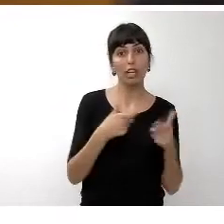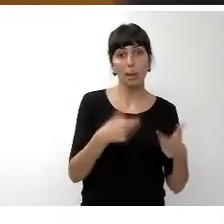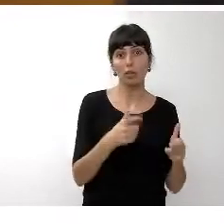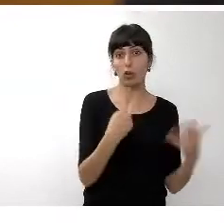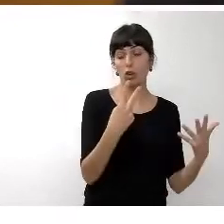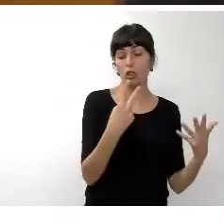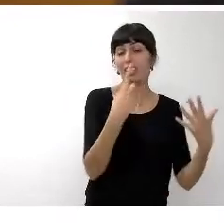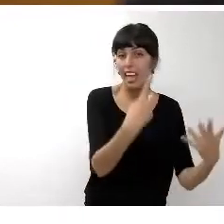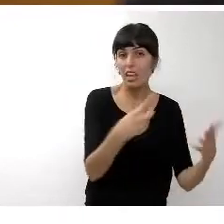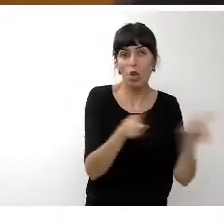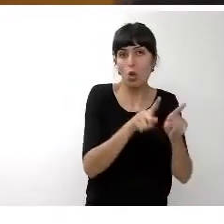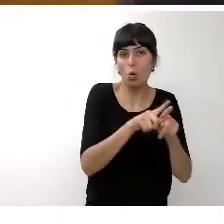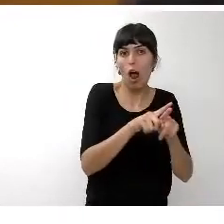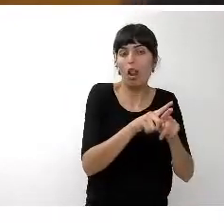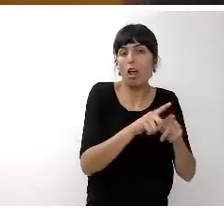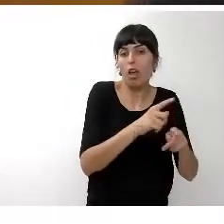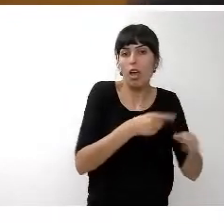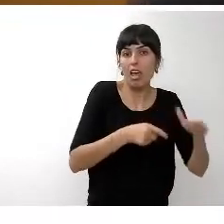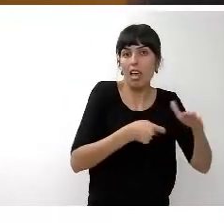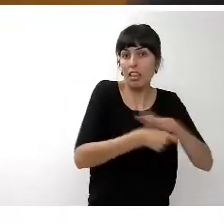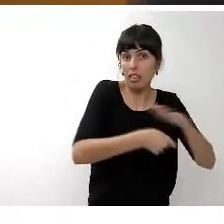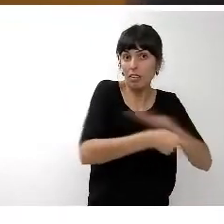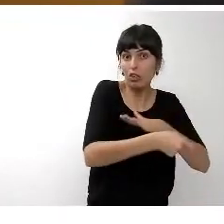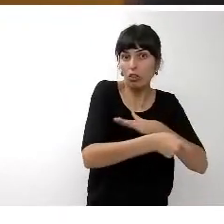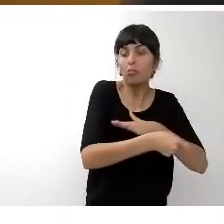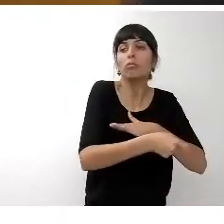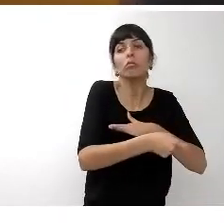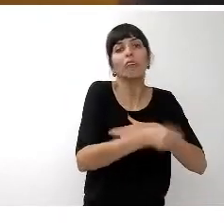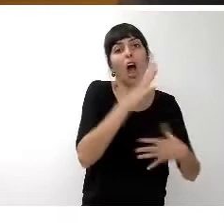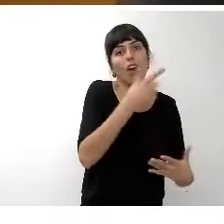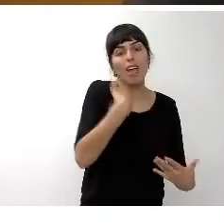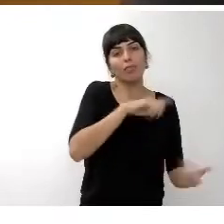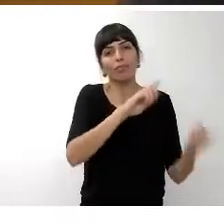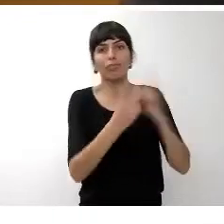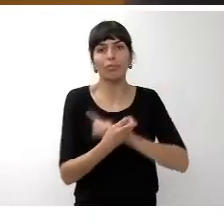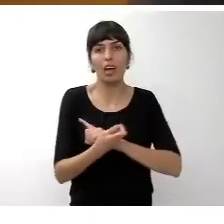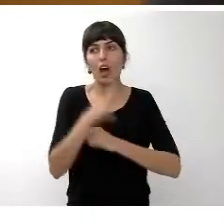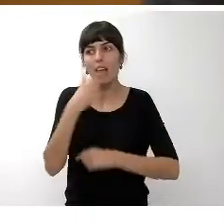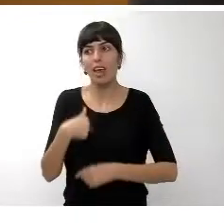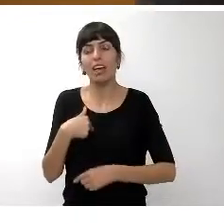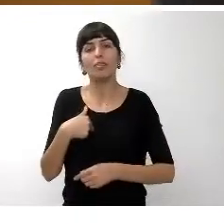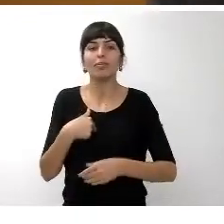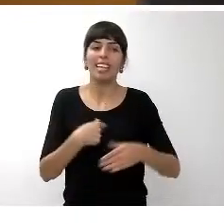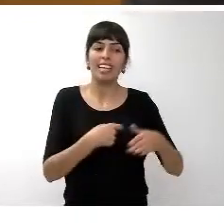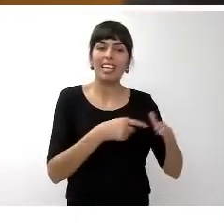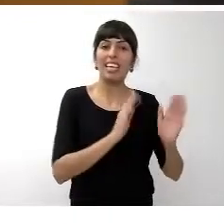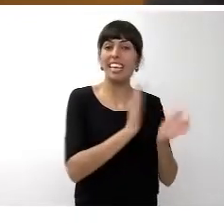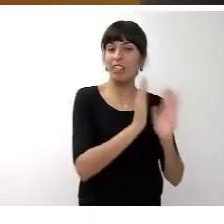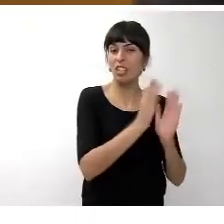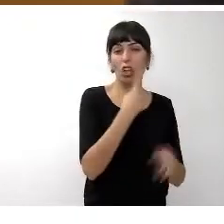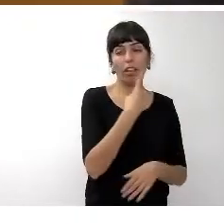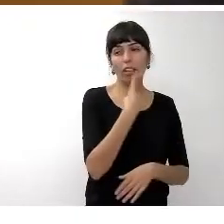por importe de un millón cuatrocientos mil euros se de alguna forma se ha indicado por la intervención que su